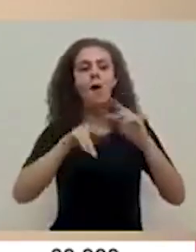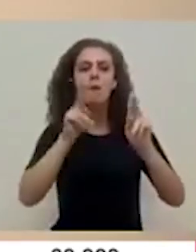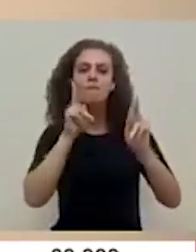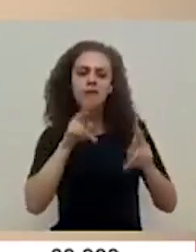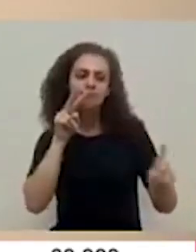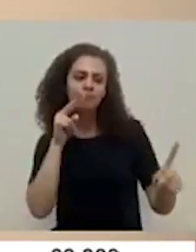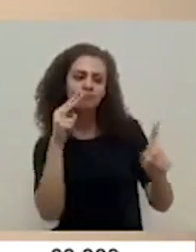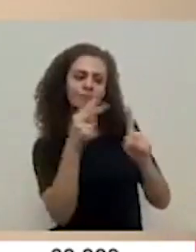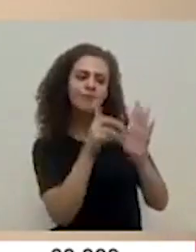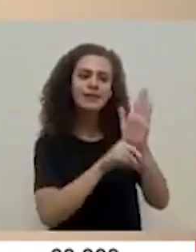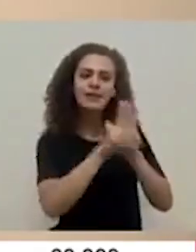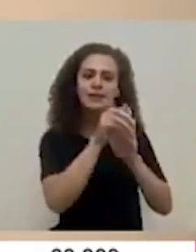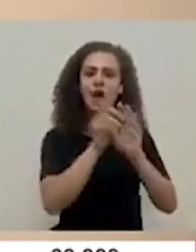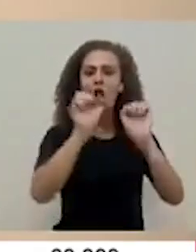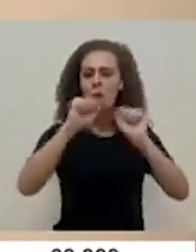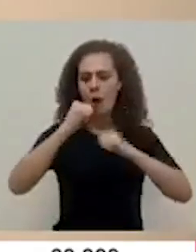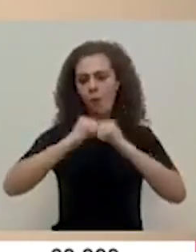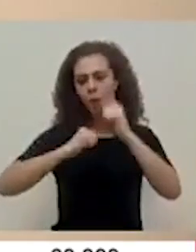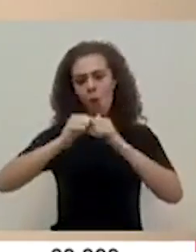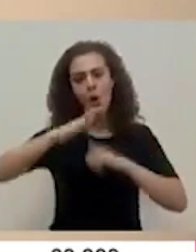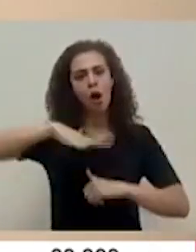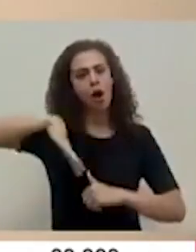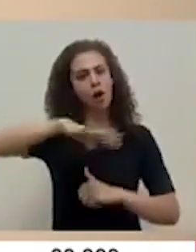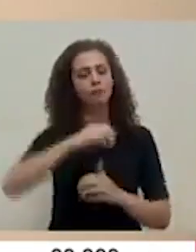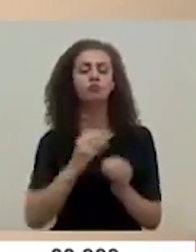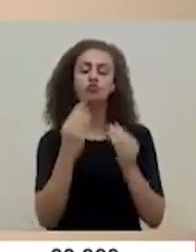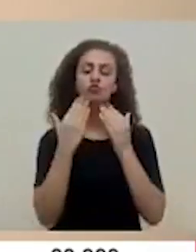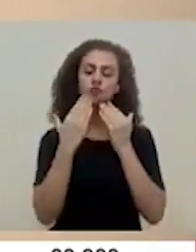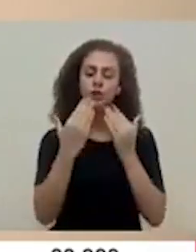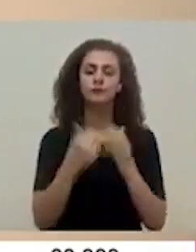visión de desarrollo que podamos construir gracias